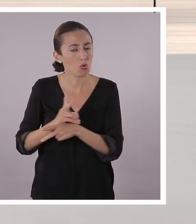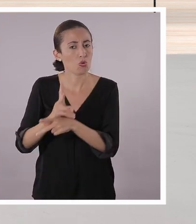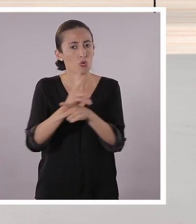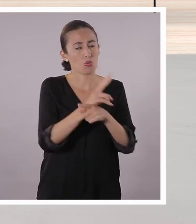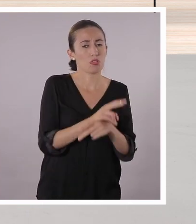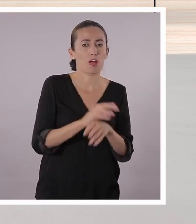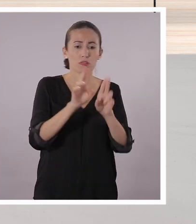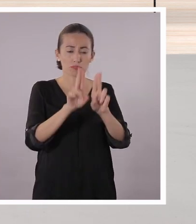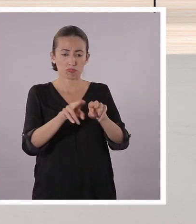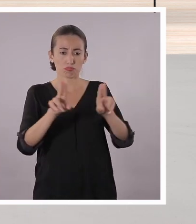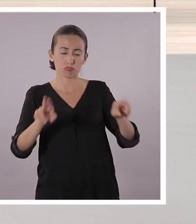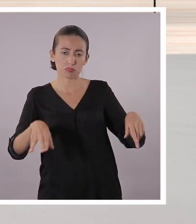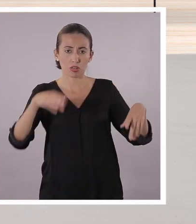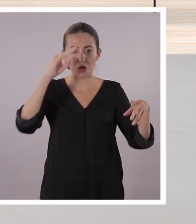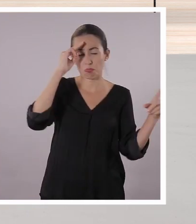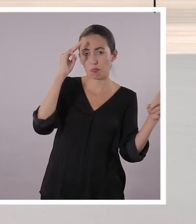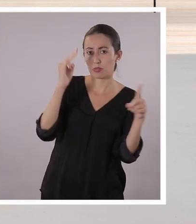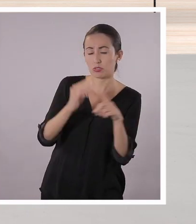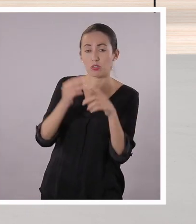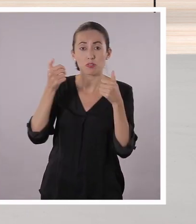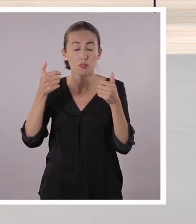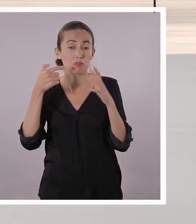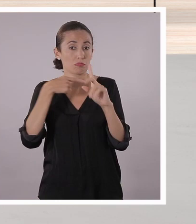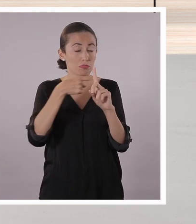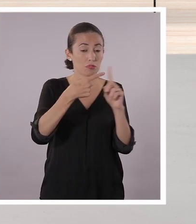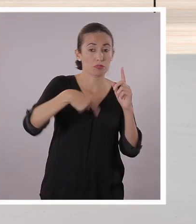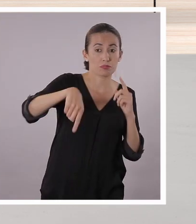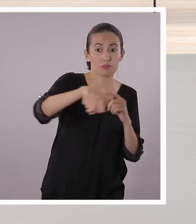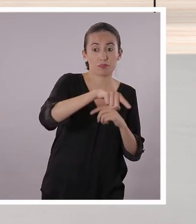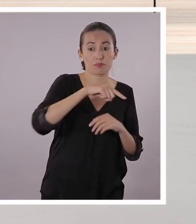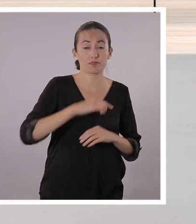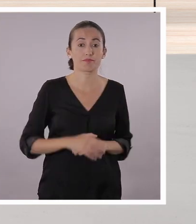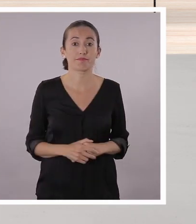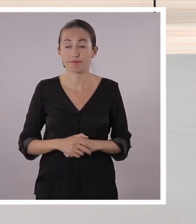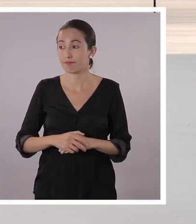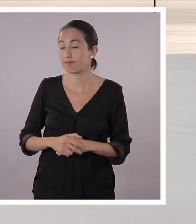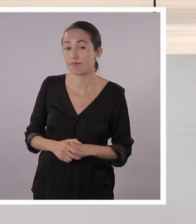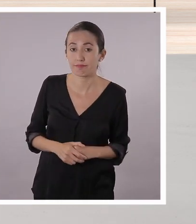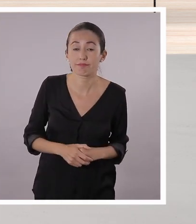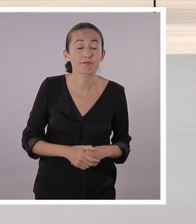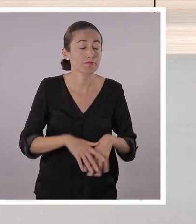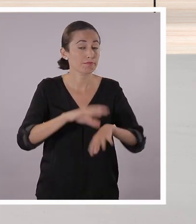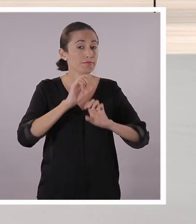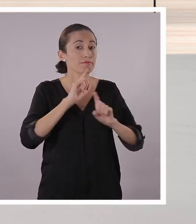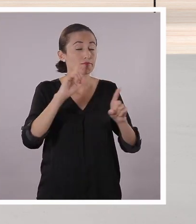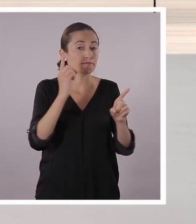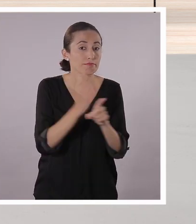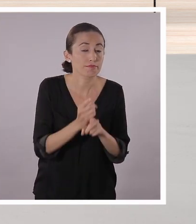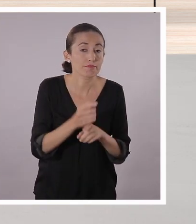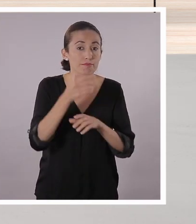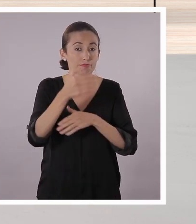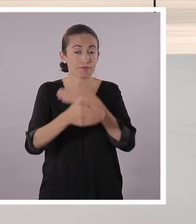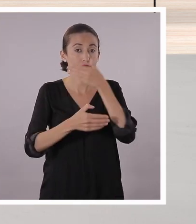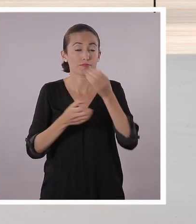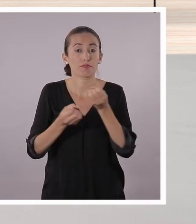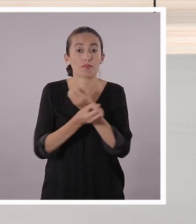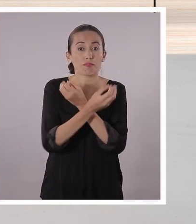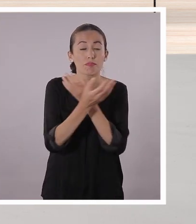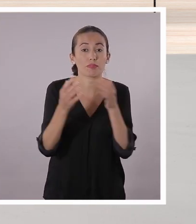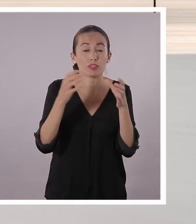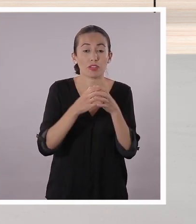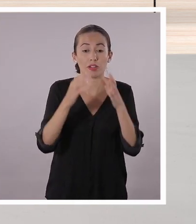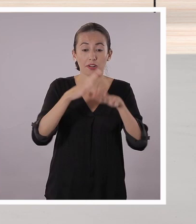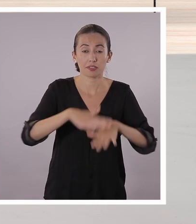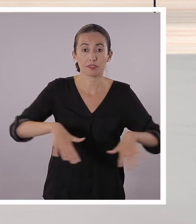cuidado del medio ambiente, con mensajes muy positivos para que nos escuchen ustedes que están en casa. Claro que sí. Toda la información que